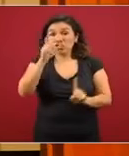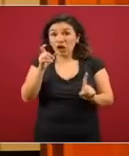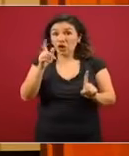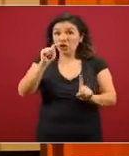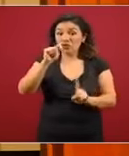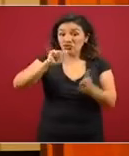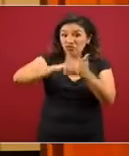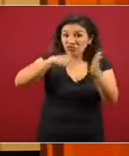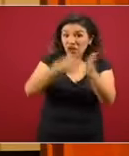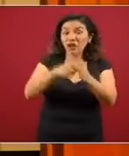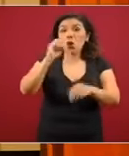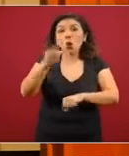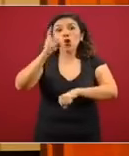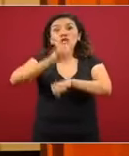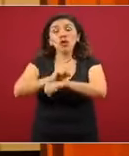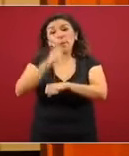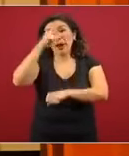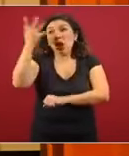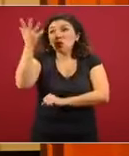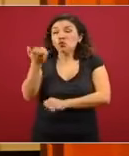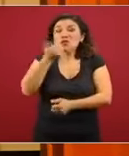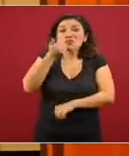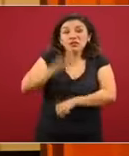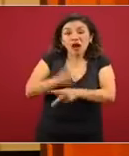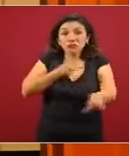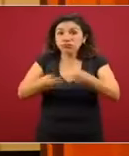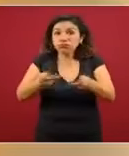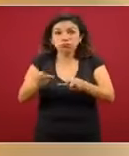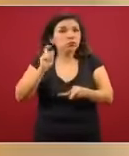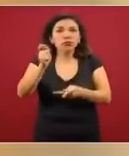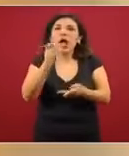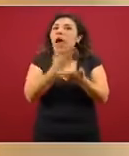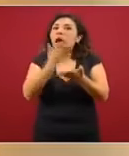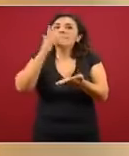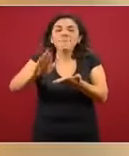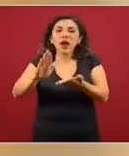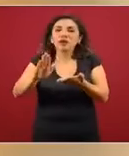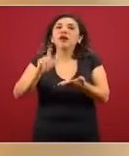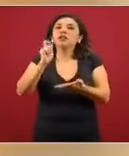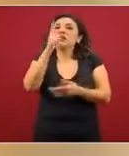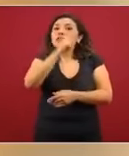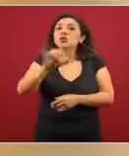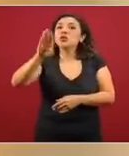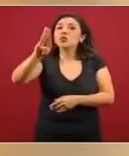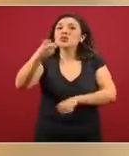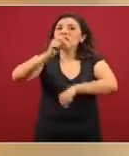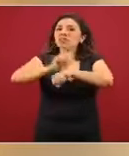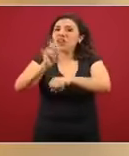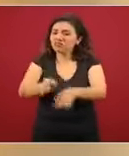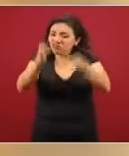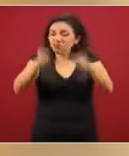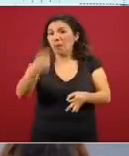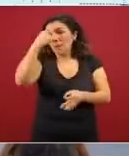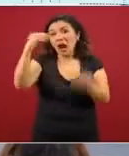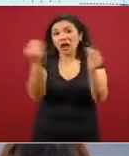ni la descarga administrativa en estos 190 días, son 190 días efectivos de clase.